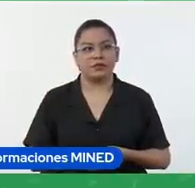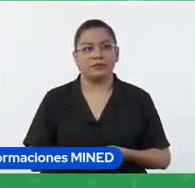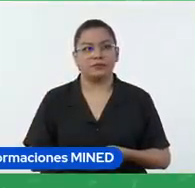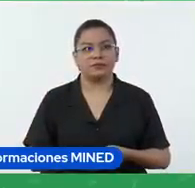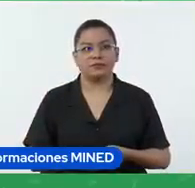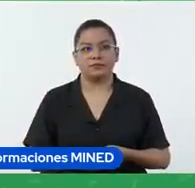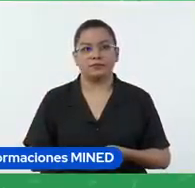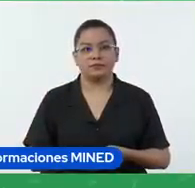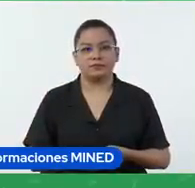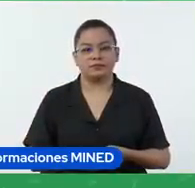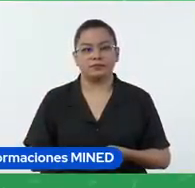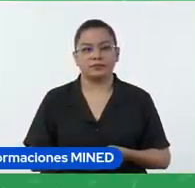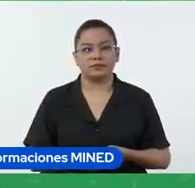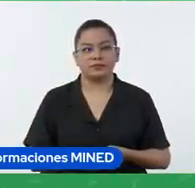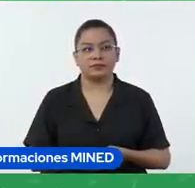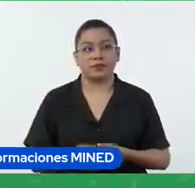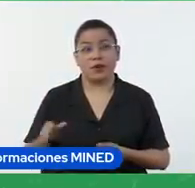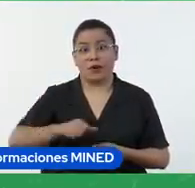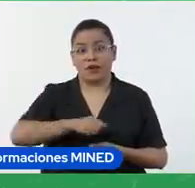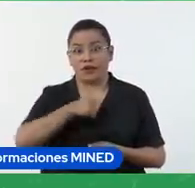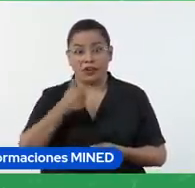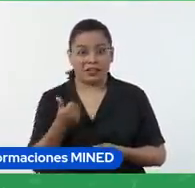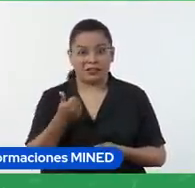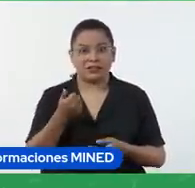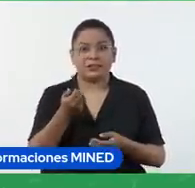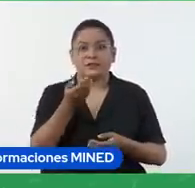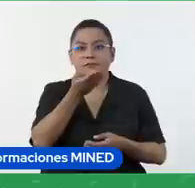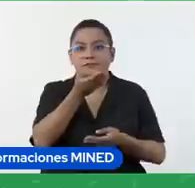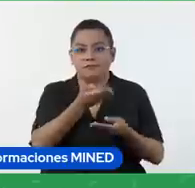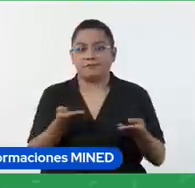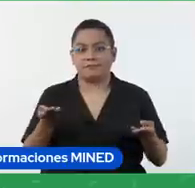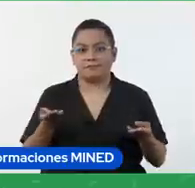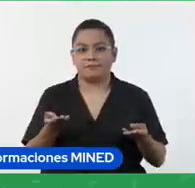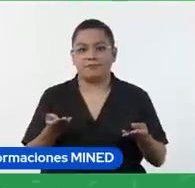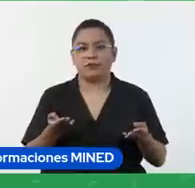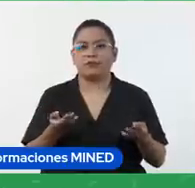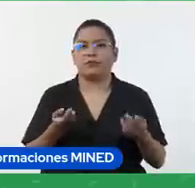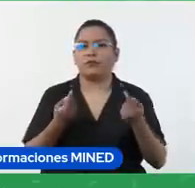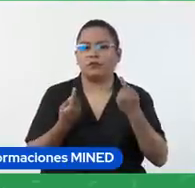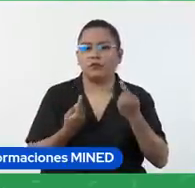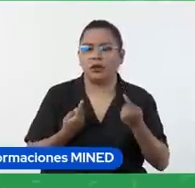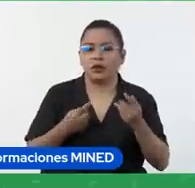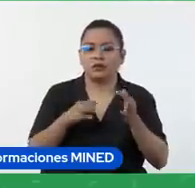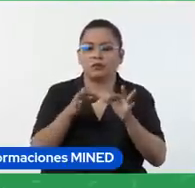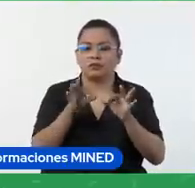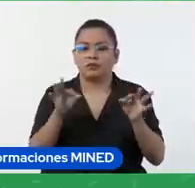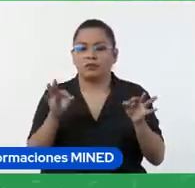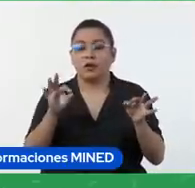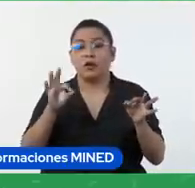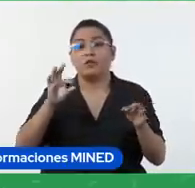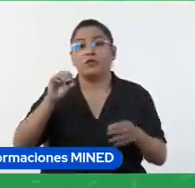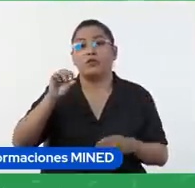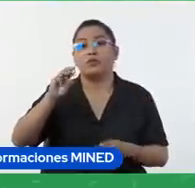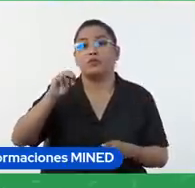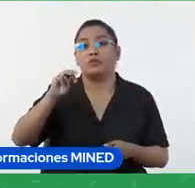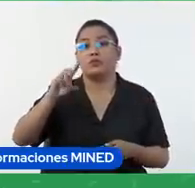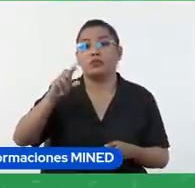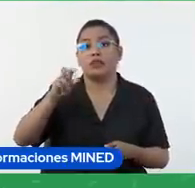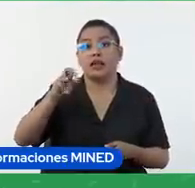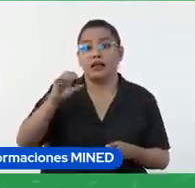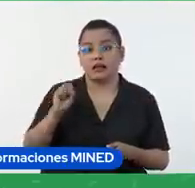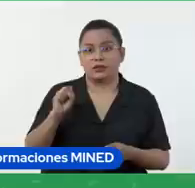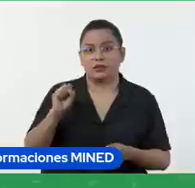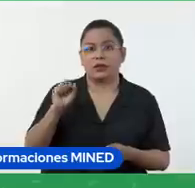vamos a ver otra herramienta formularios y tal vez formularios sea la aplicación de Google que